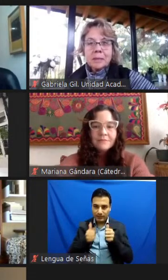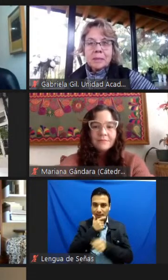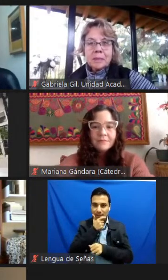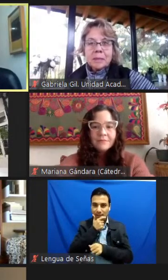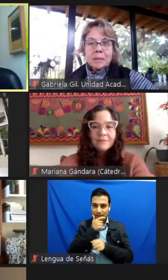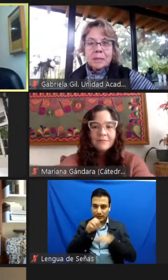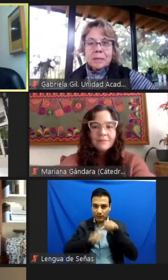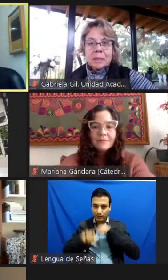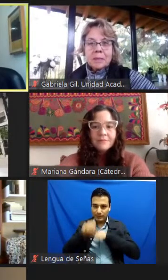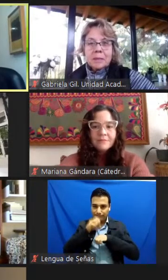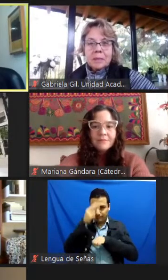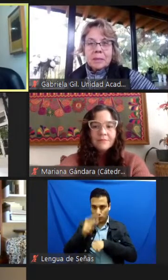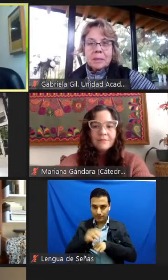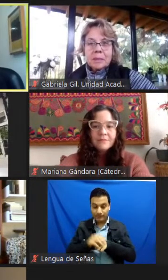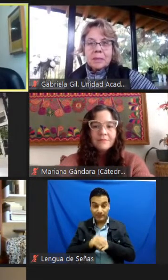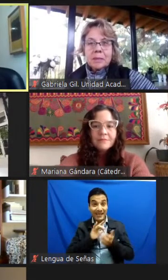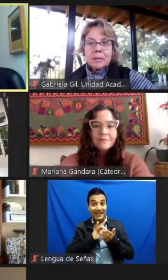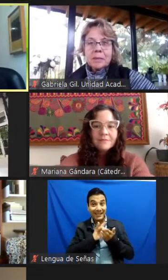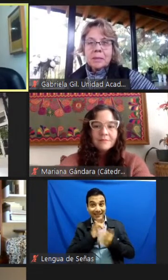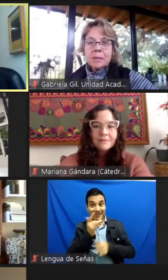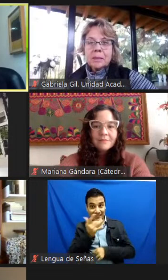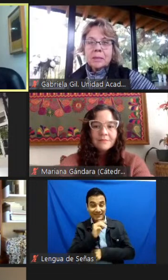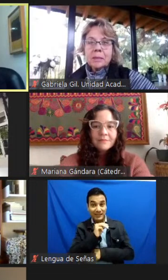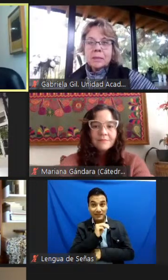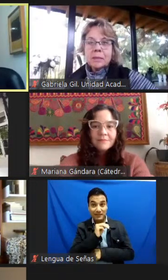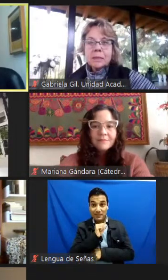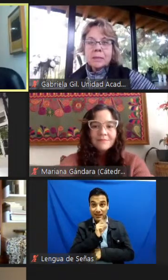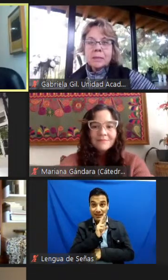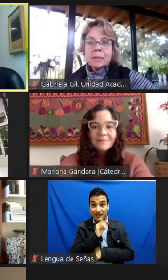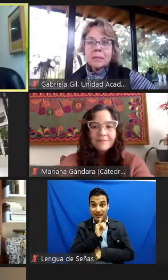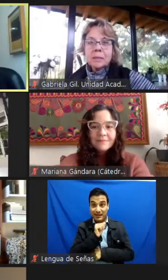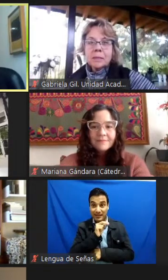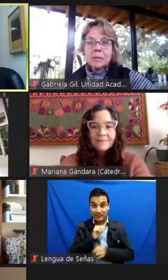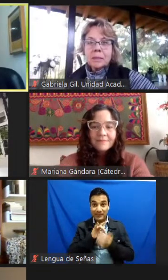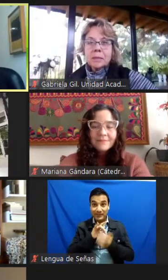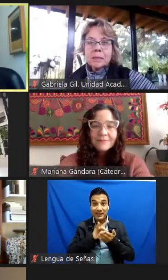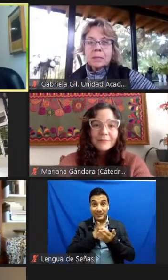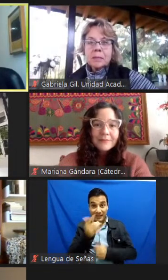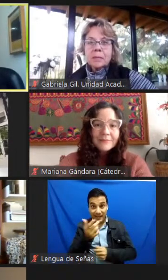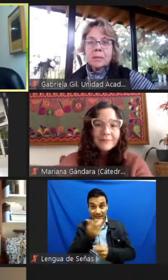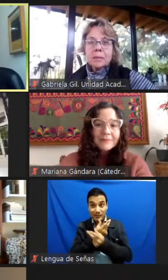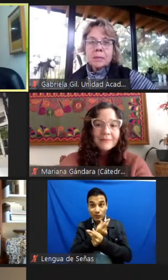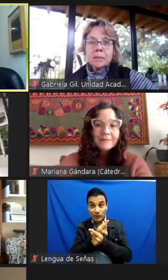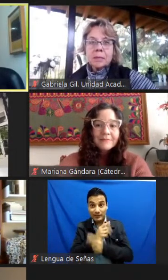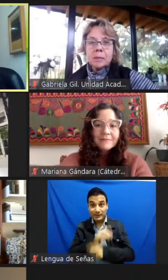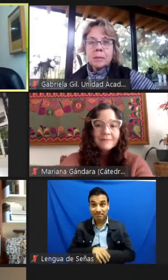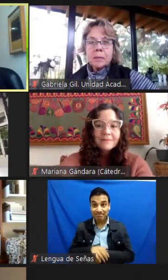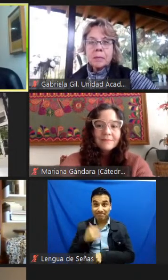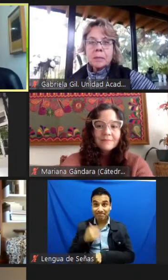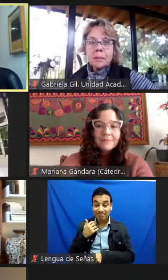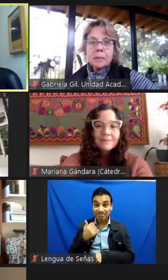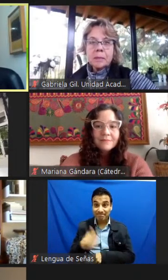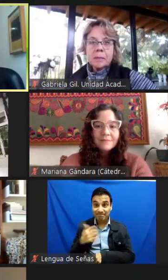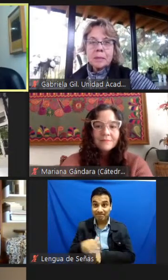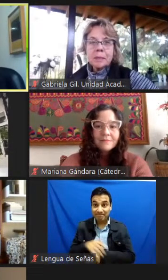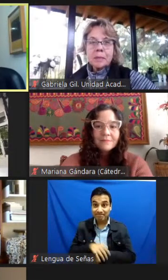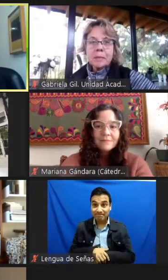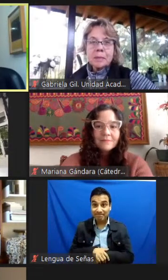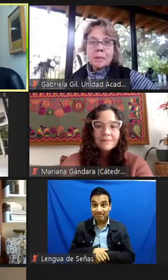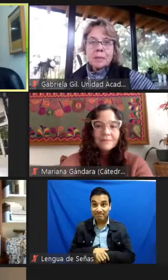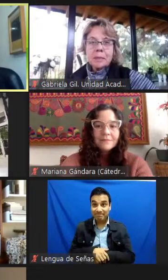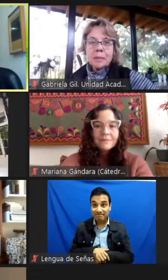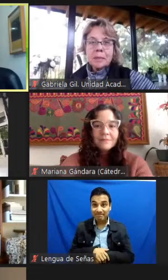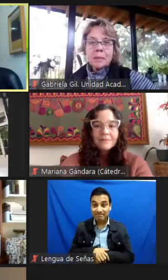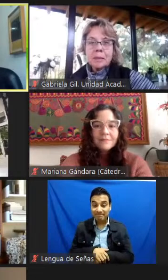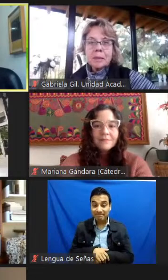Muchas gracias, estimada Mariana. Gracias, Lorena, también por esta introducción y organización. Hola a todas, hola a todos.